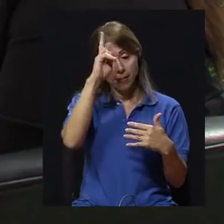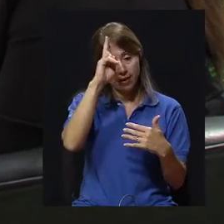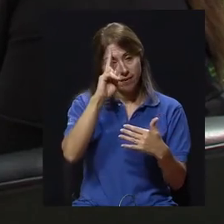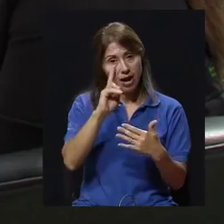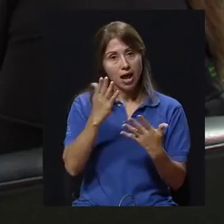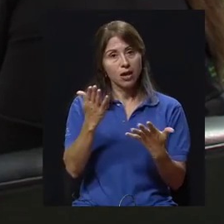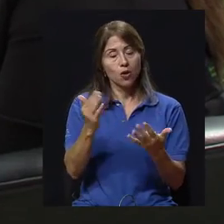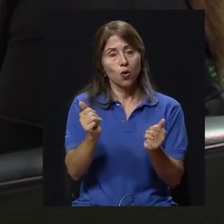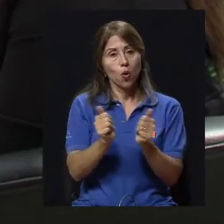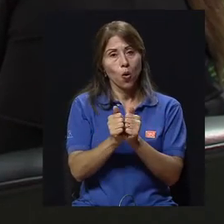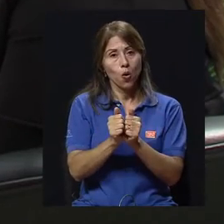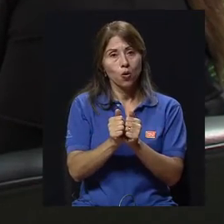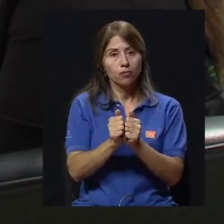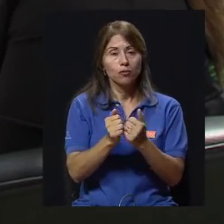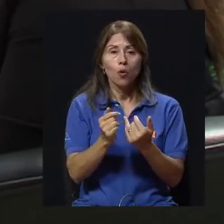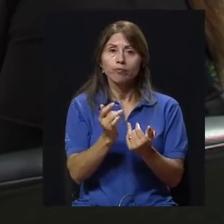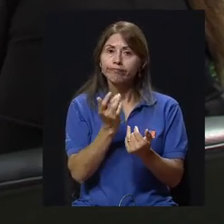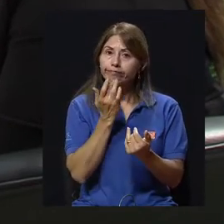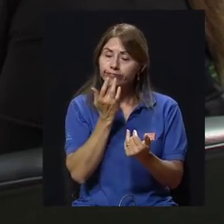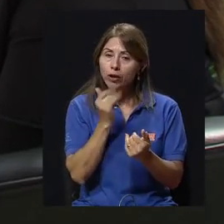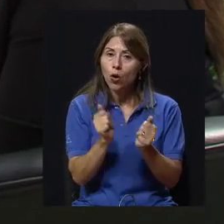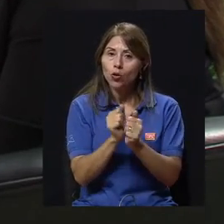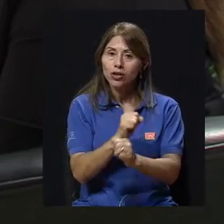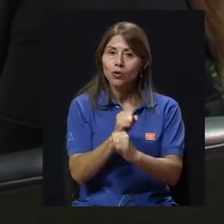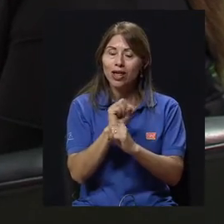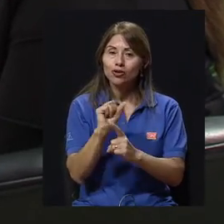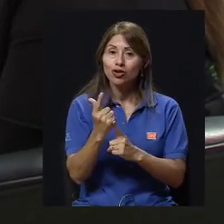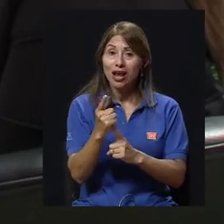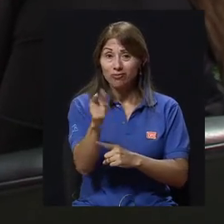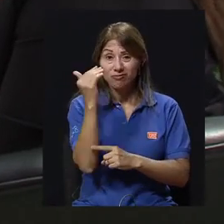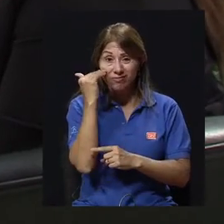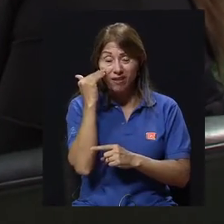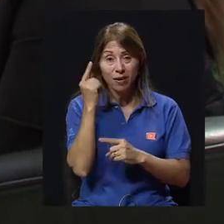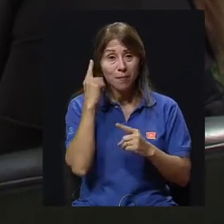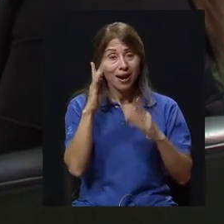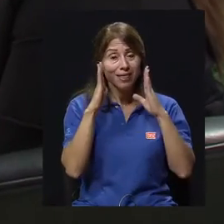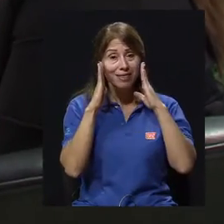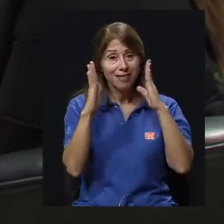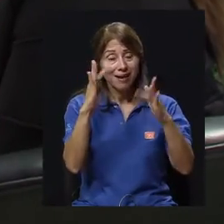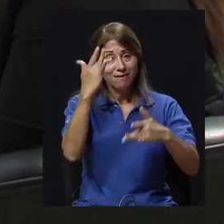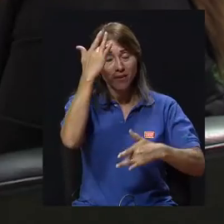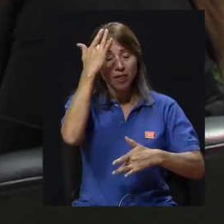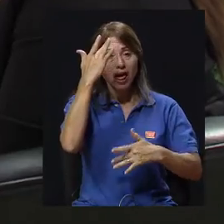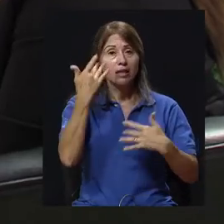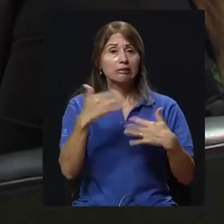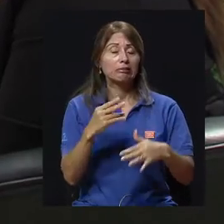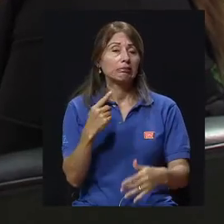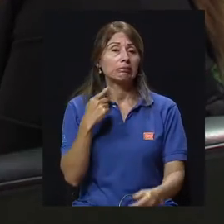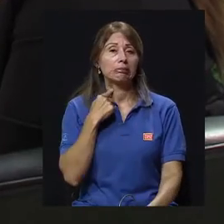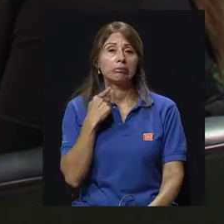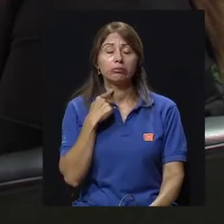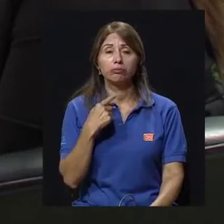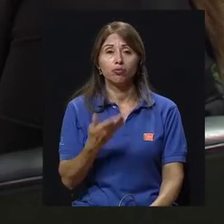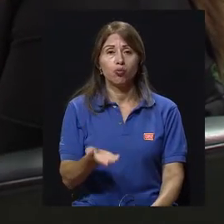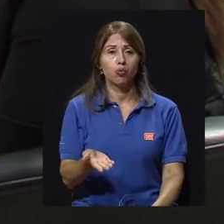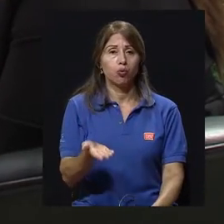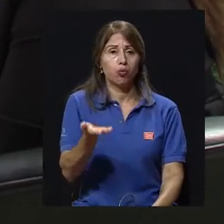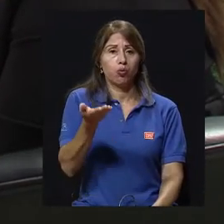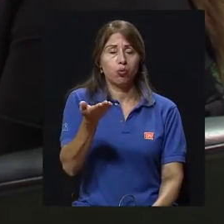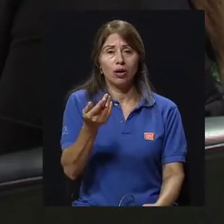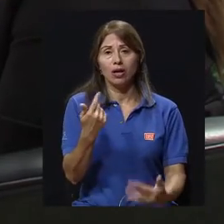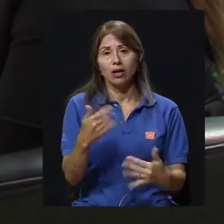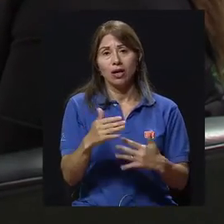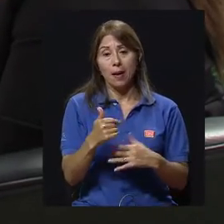social, es que el costo de los tratamientos es altísimo. O sea, eso no es fácilmente